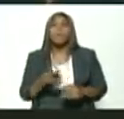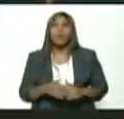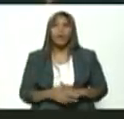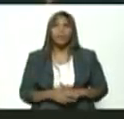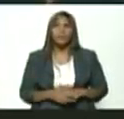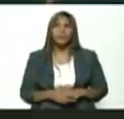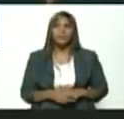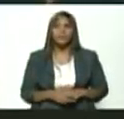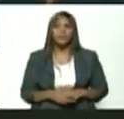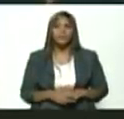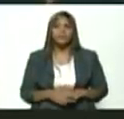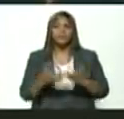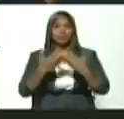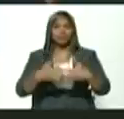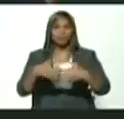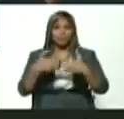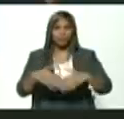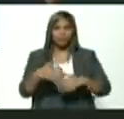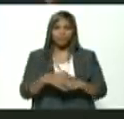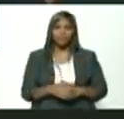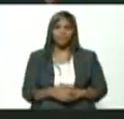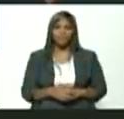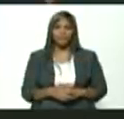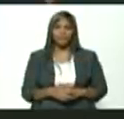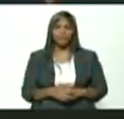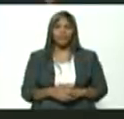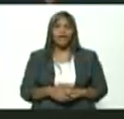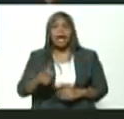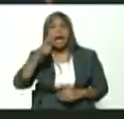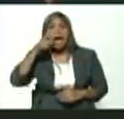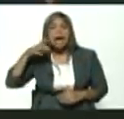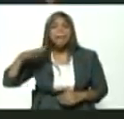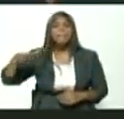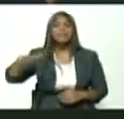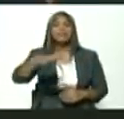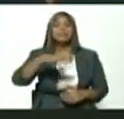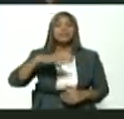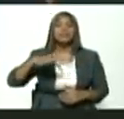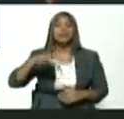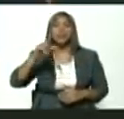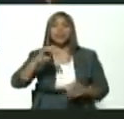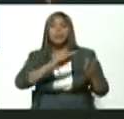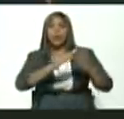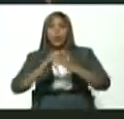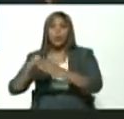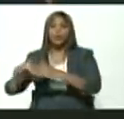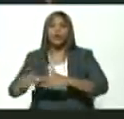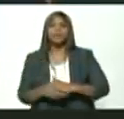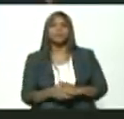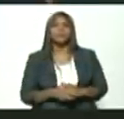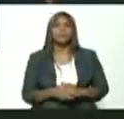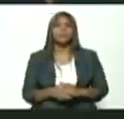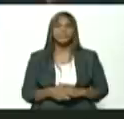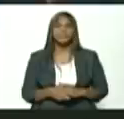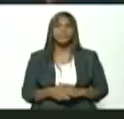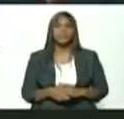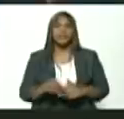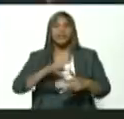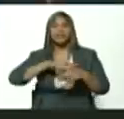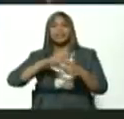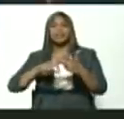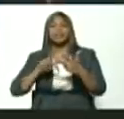de la producción campesino y comunal mi presidente esos son tres